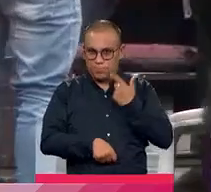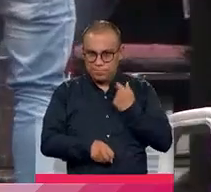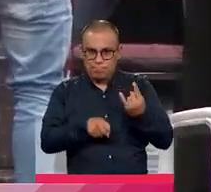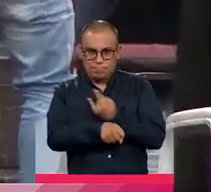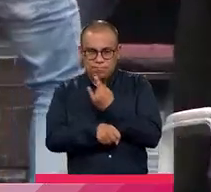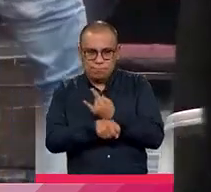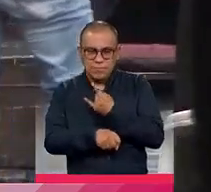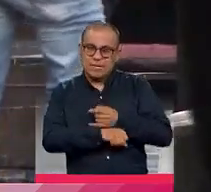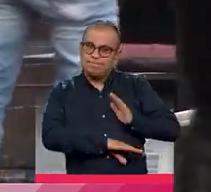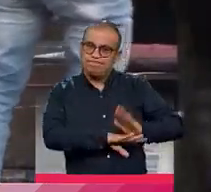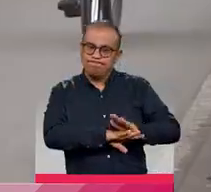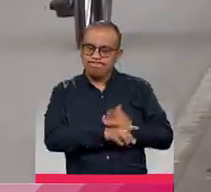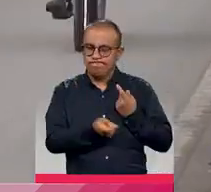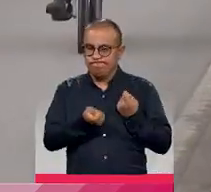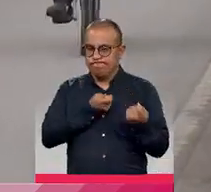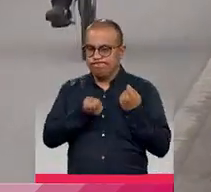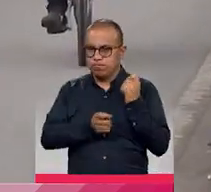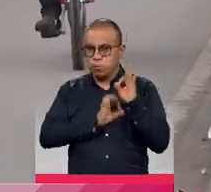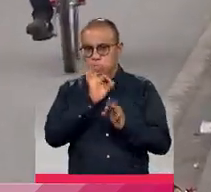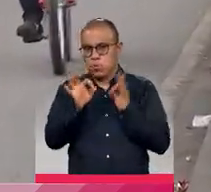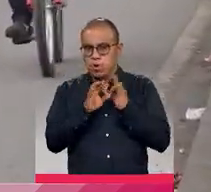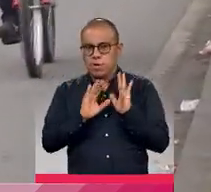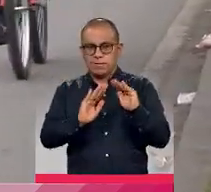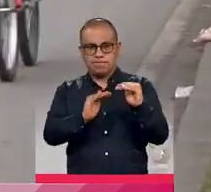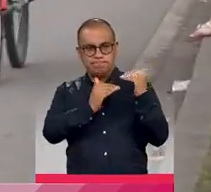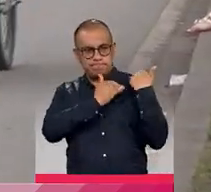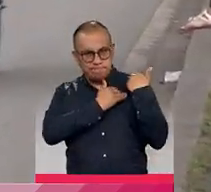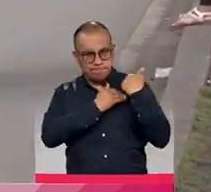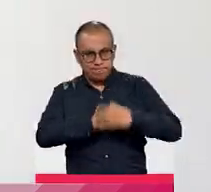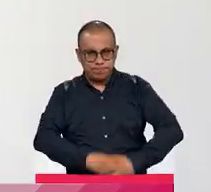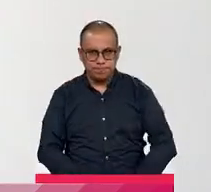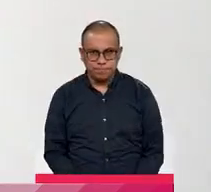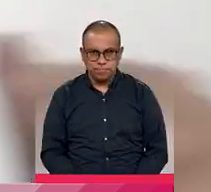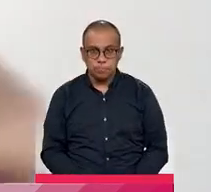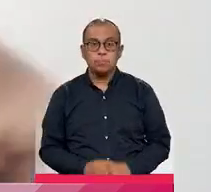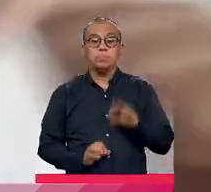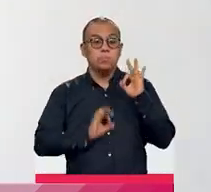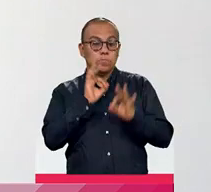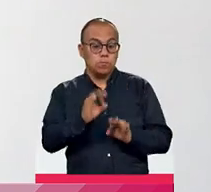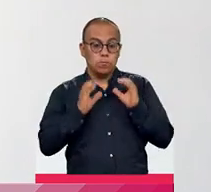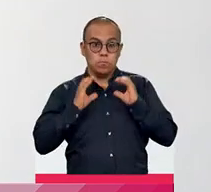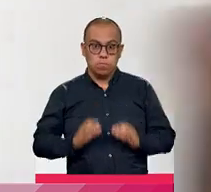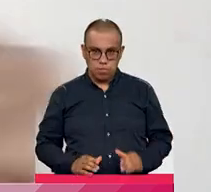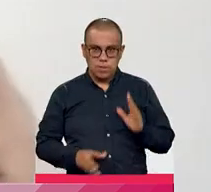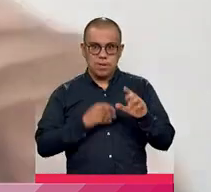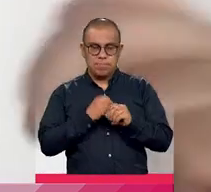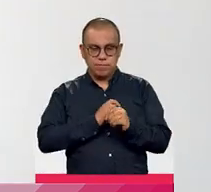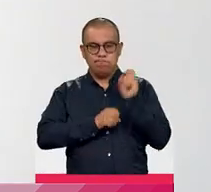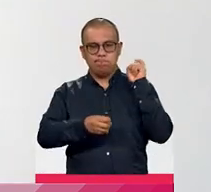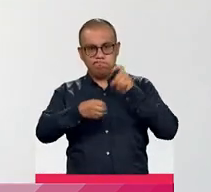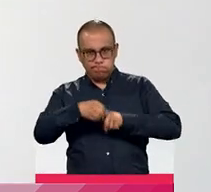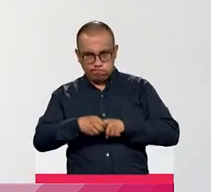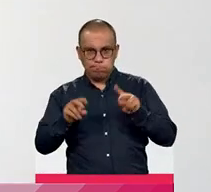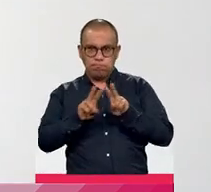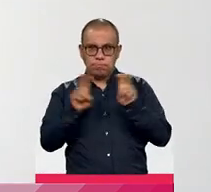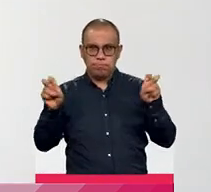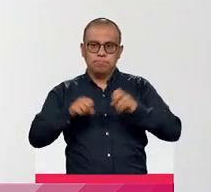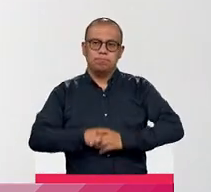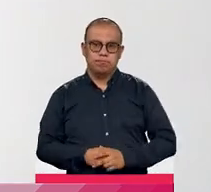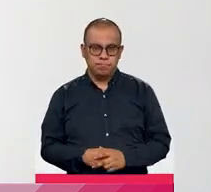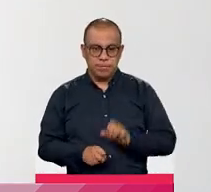localidad autocuidado y mayor responsabilidad. Autocuidado y sin registro, el tema de